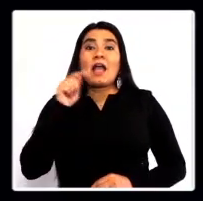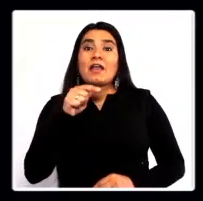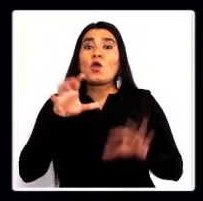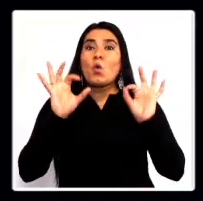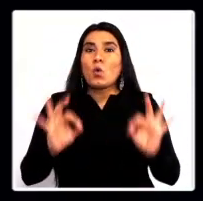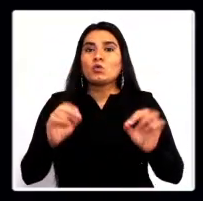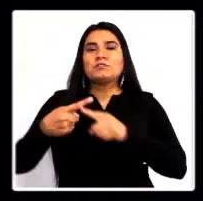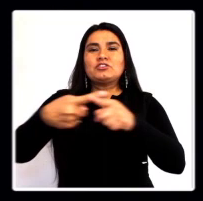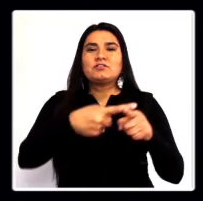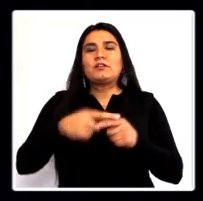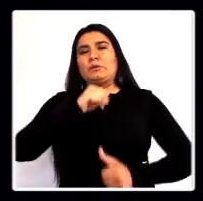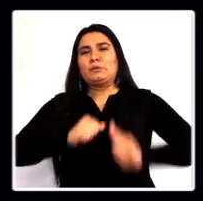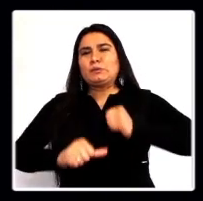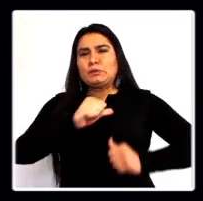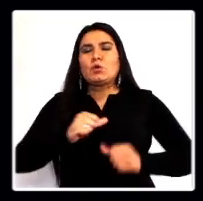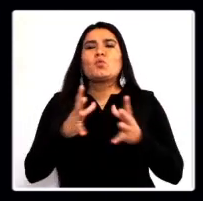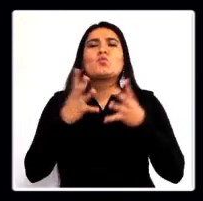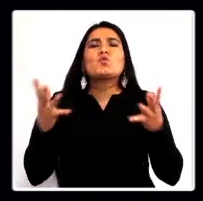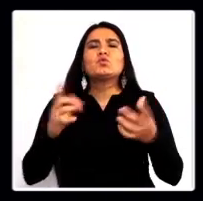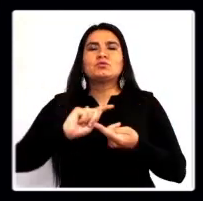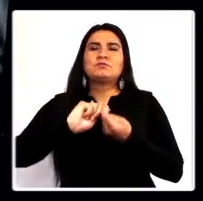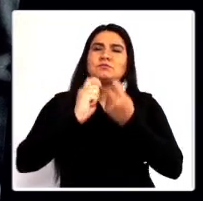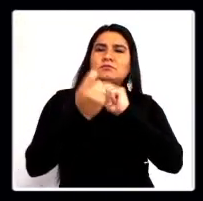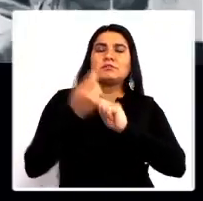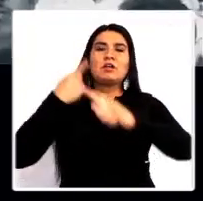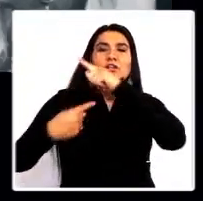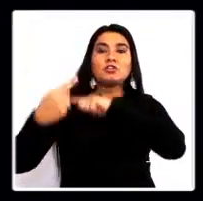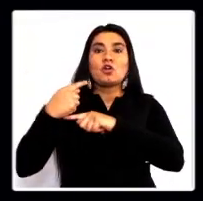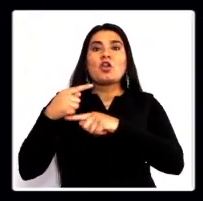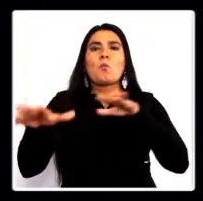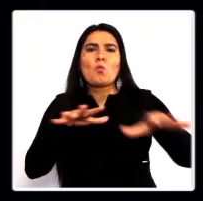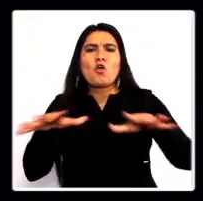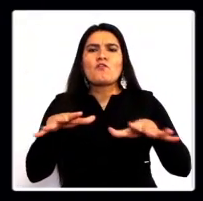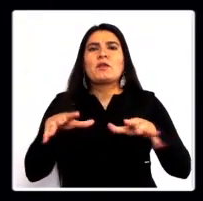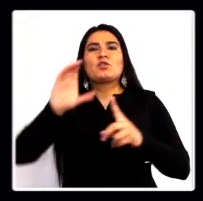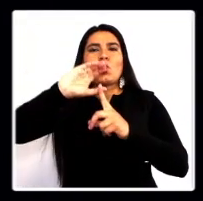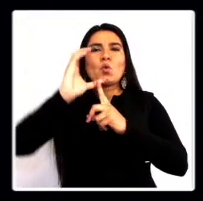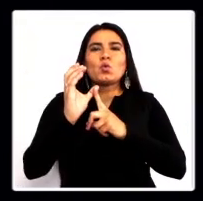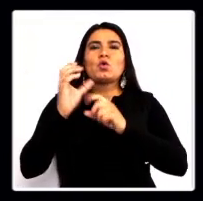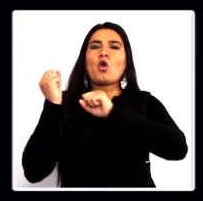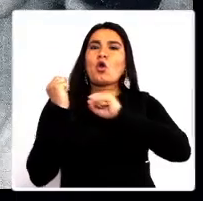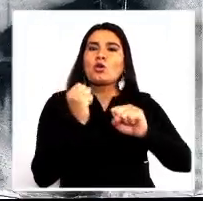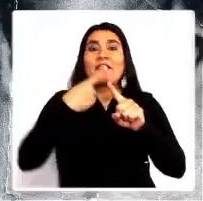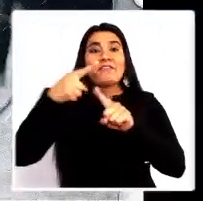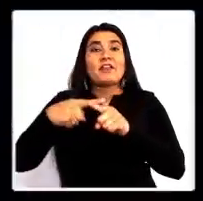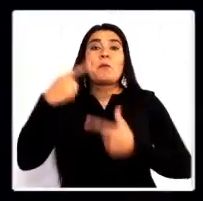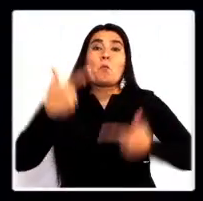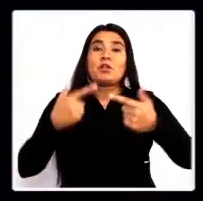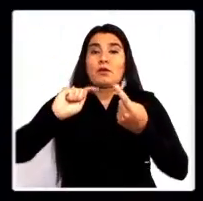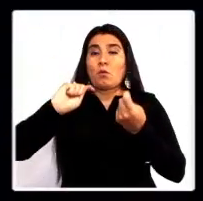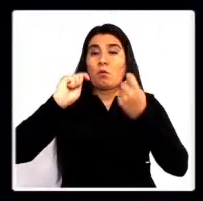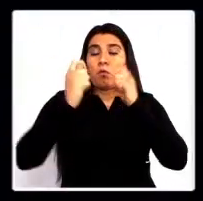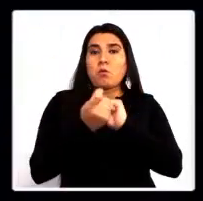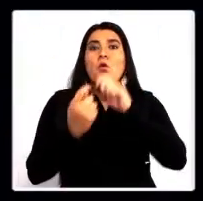En medio de estas sociedades fracturadas, cargadas de transformaciones socio-históricas, movimientos contraculturales y profundos cambios